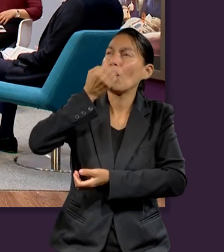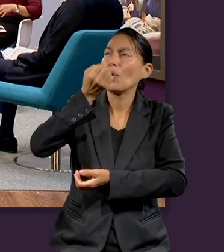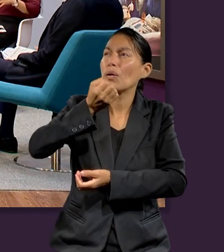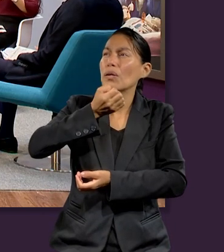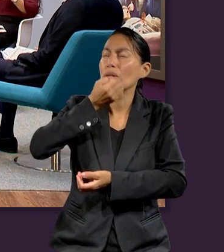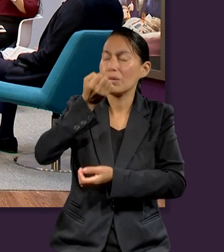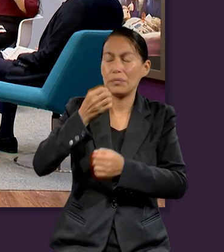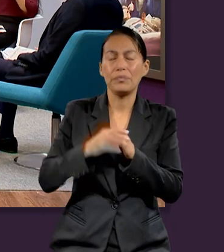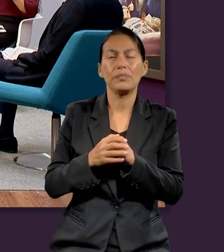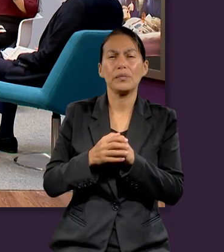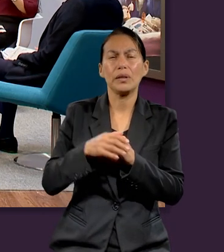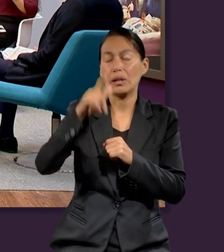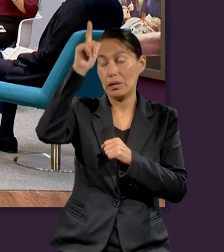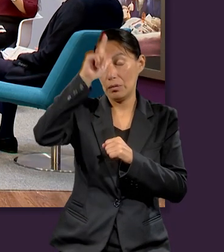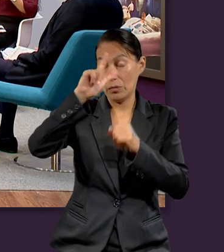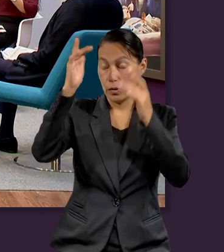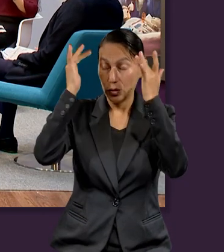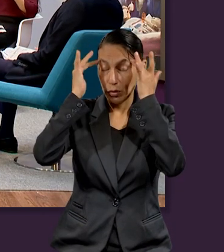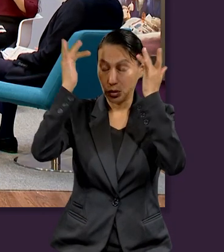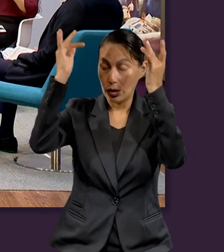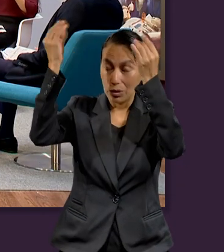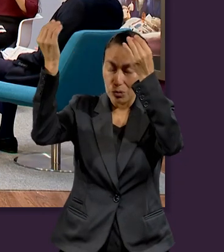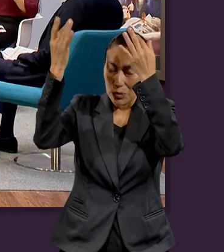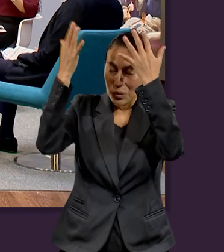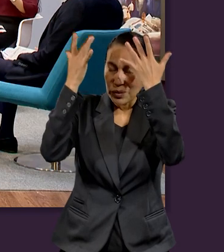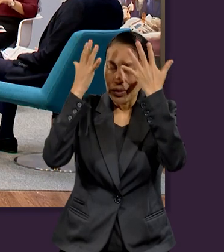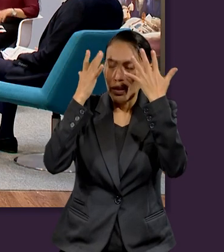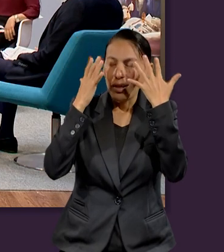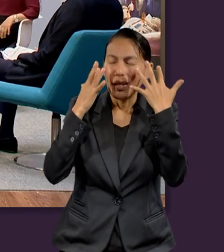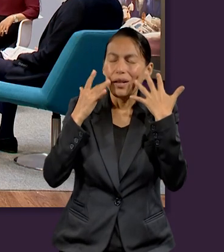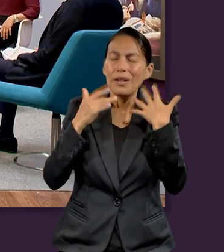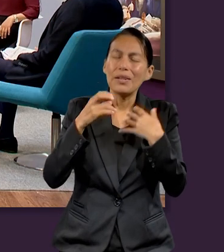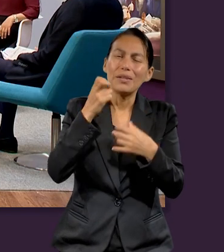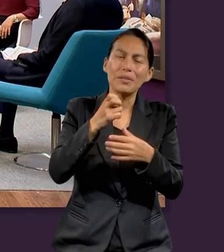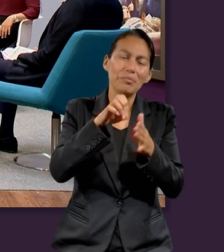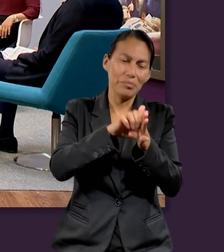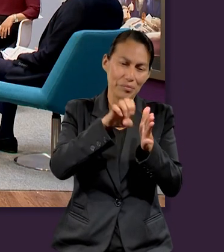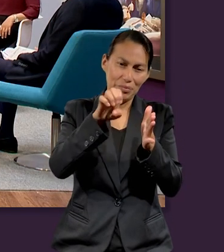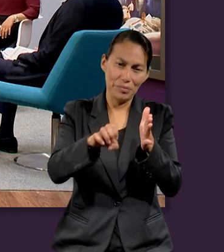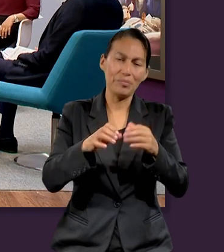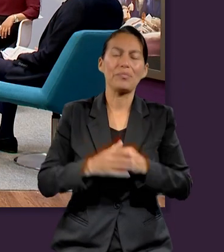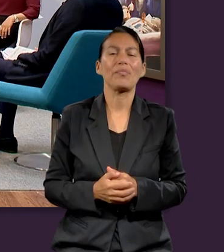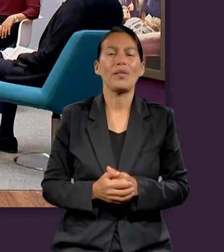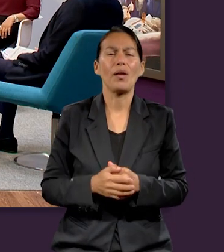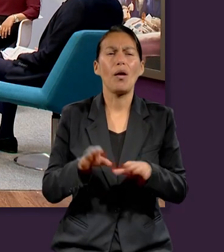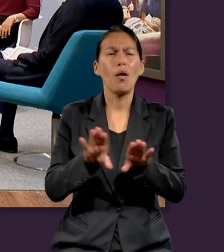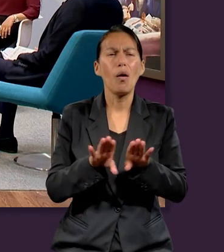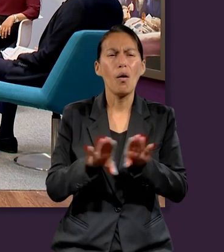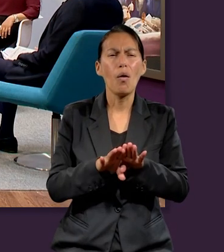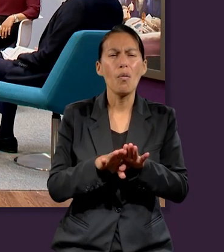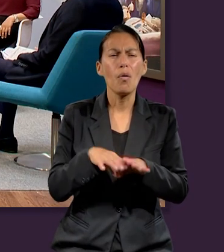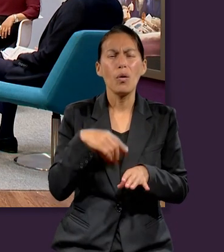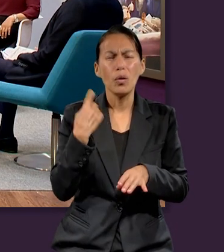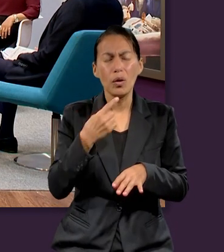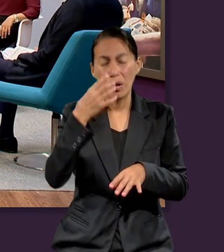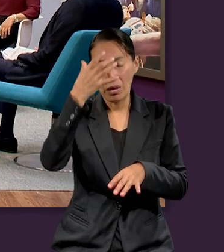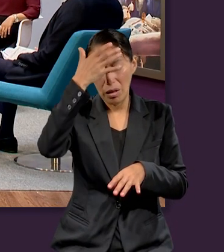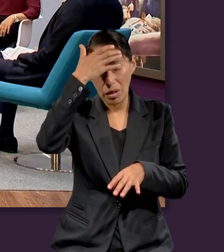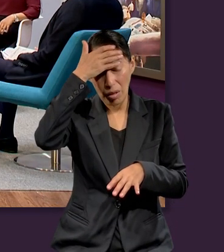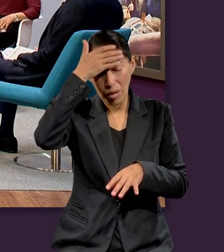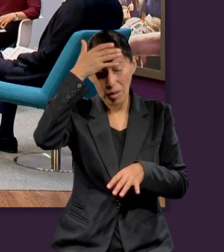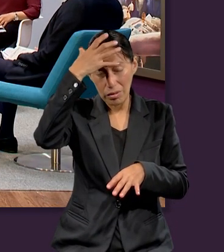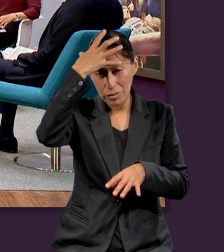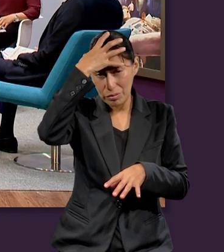y cómo el Espíritu Santo, igual es ejemplo de ello. ¿Cómo es que en la parte prefrontal de nuestro